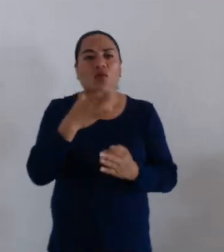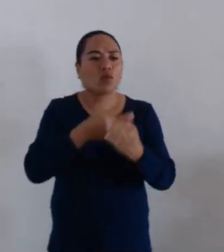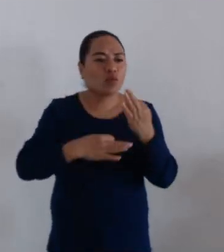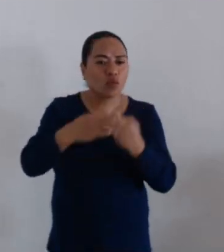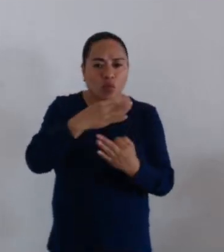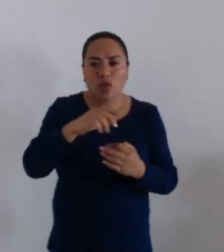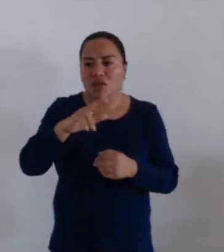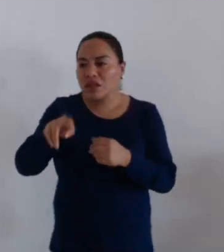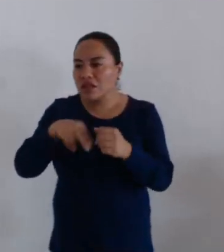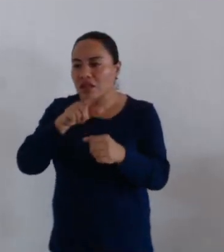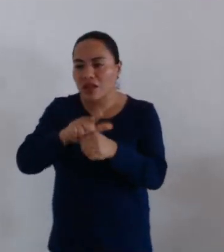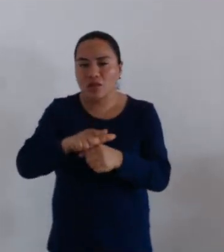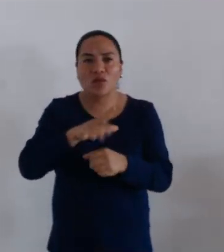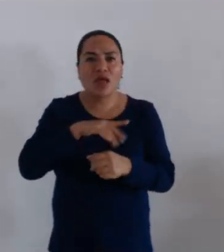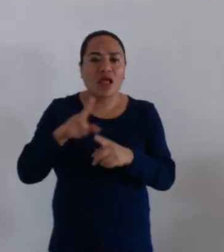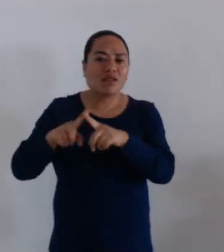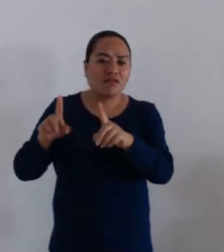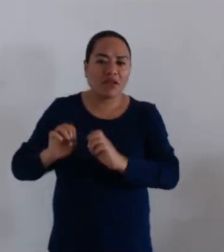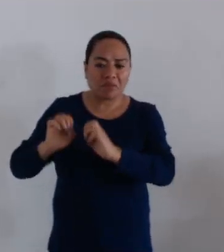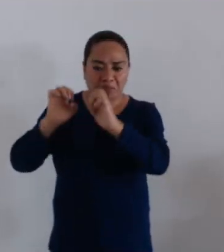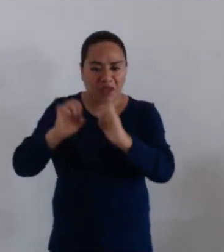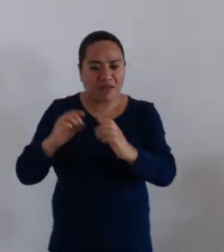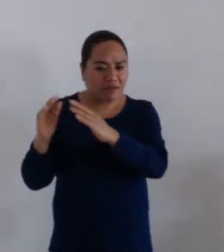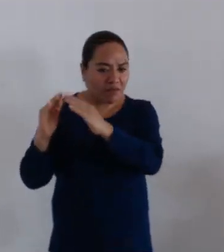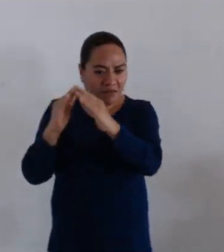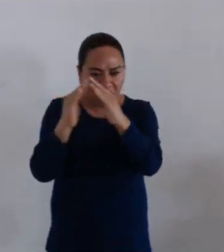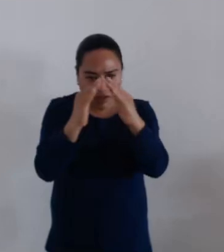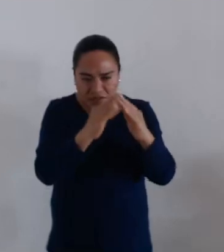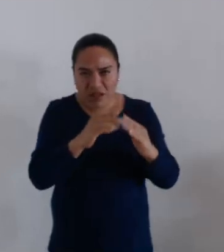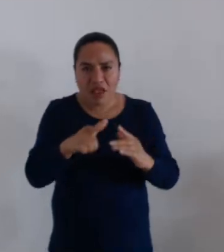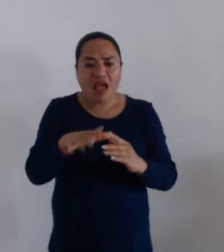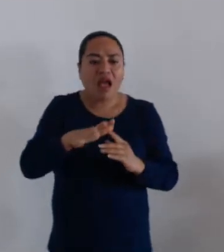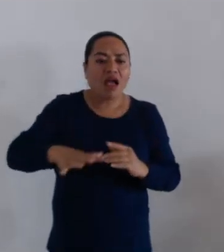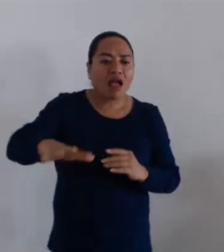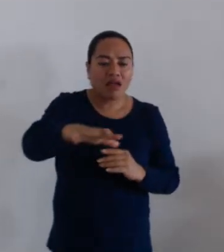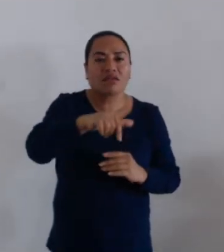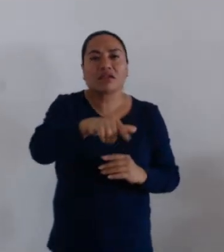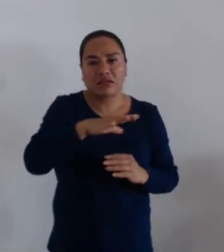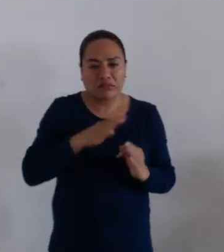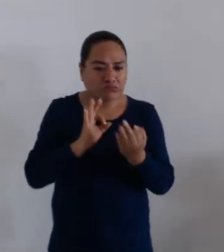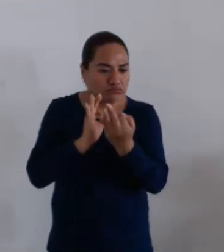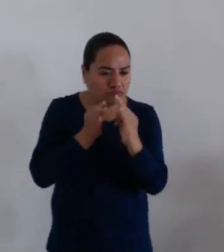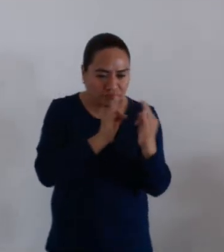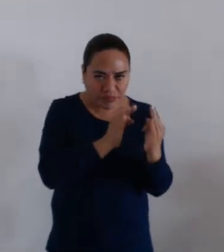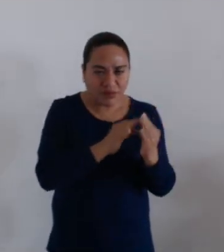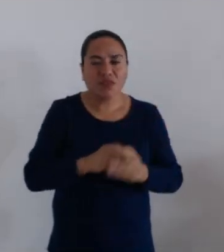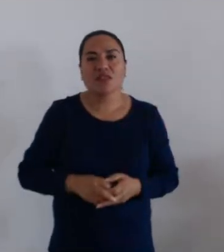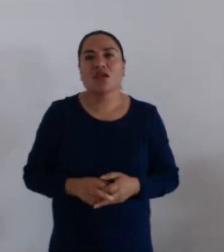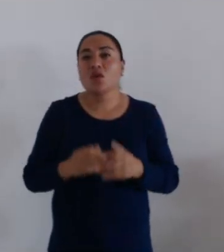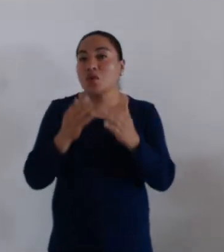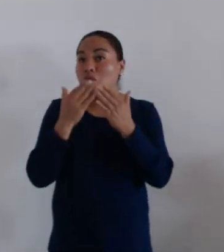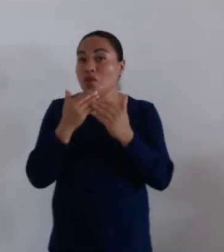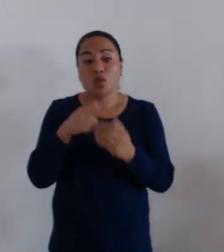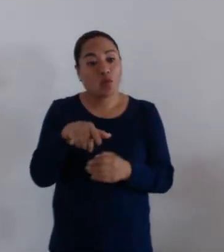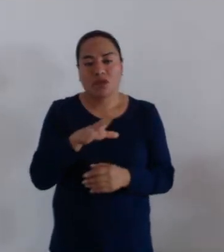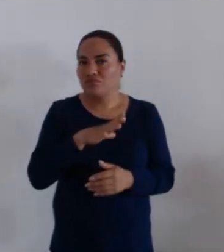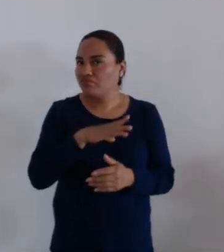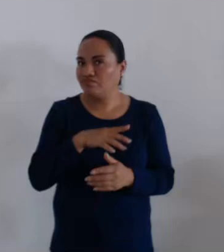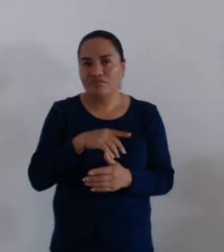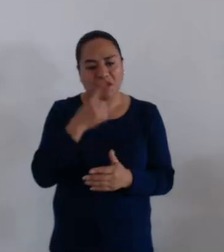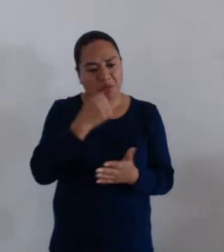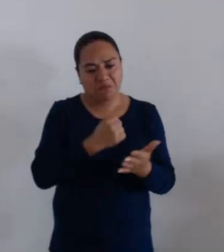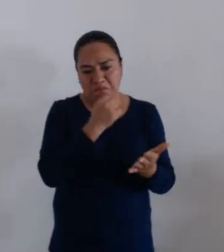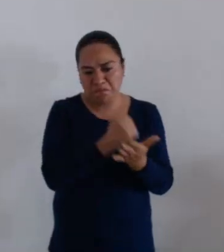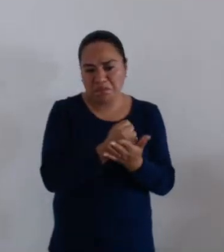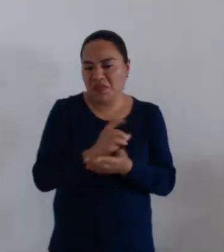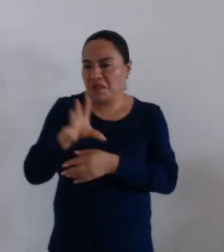natural y material desarrollo y asentamientos que existen, destacando que no hay autorización para